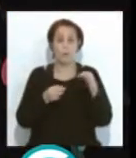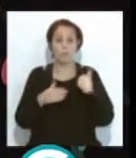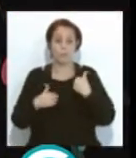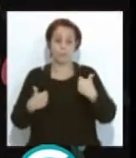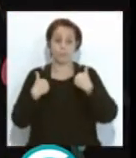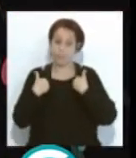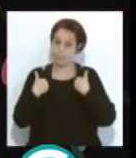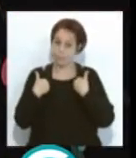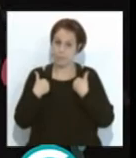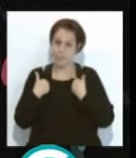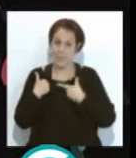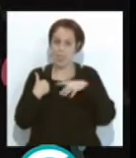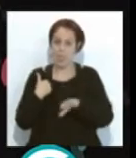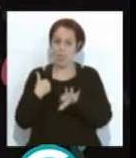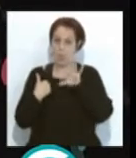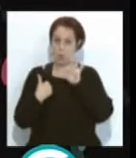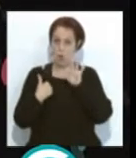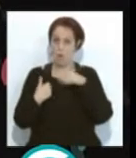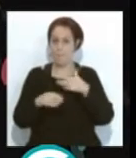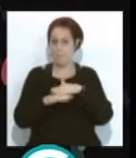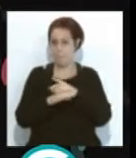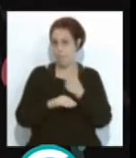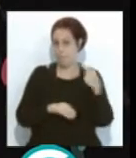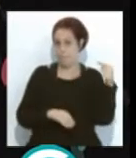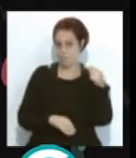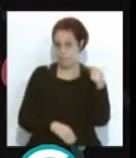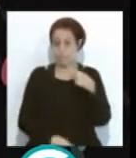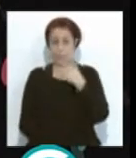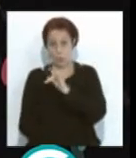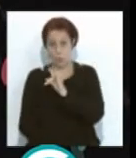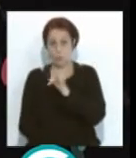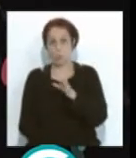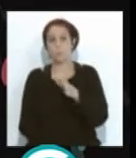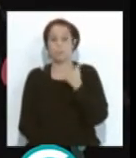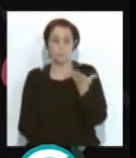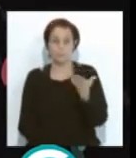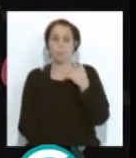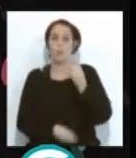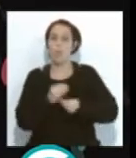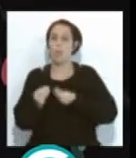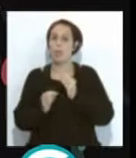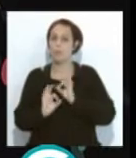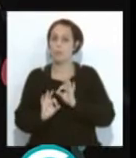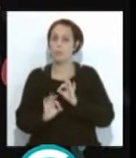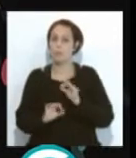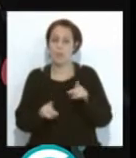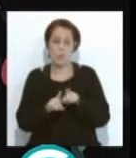encargado de tomar la decisión para bien y para mal, evidentemente, que para eso se toma, pero como cualquier